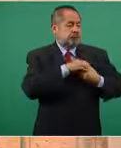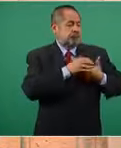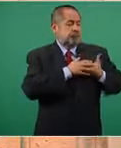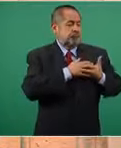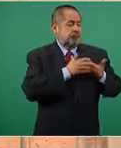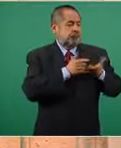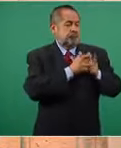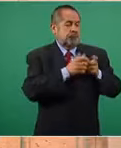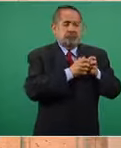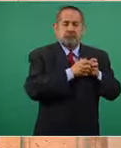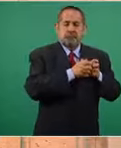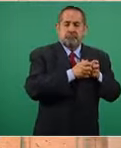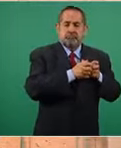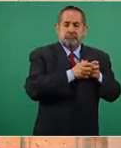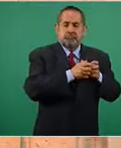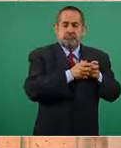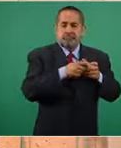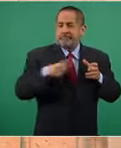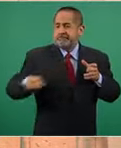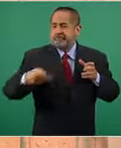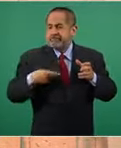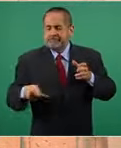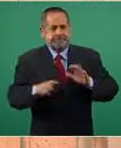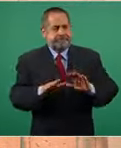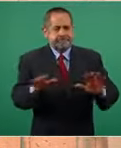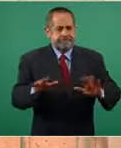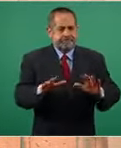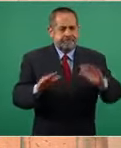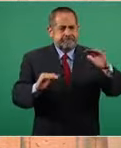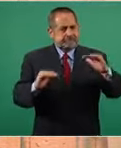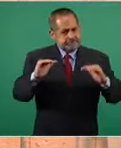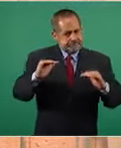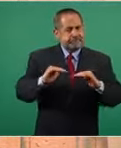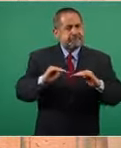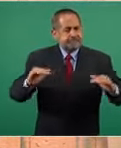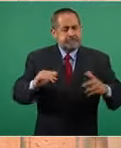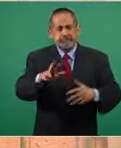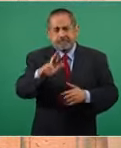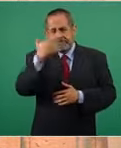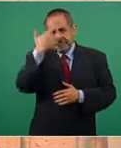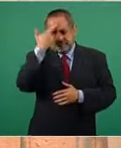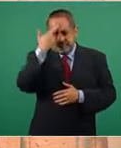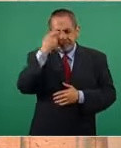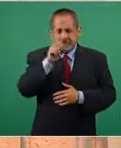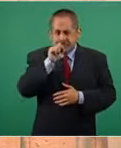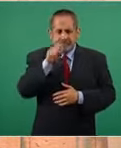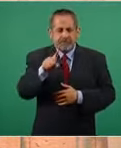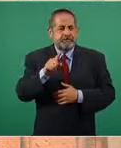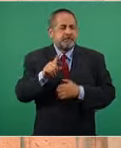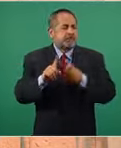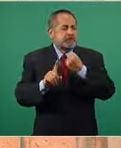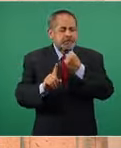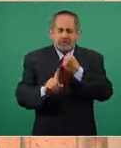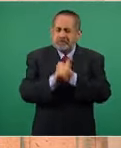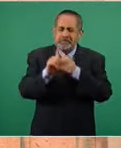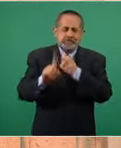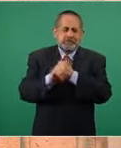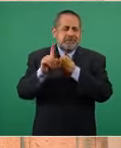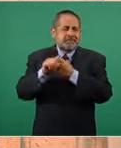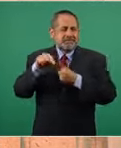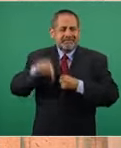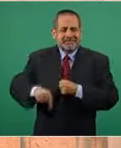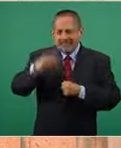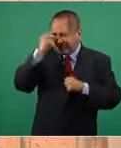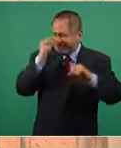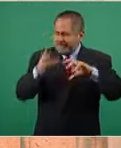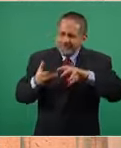en unas cuantas manos. No olvidemos que muchos de los problemas que han dado al traste